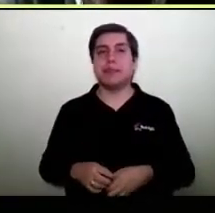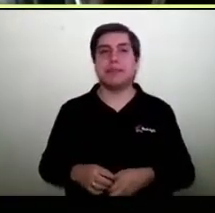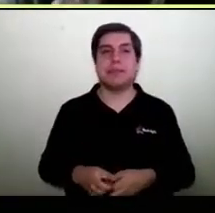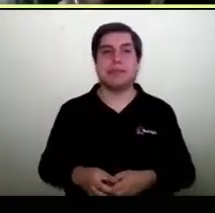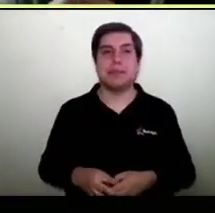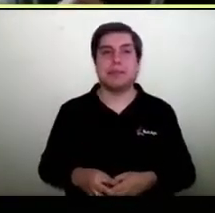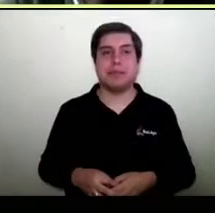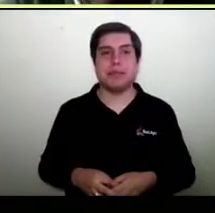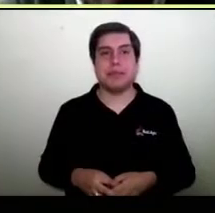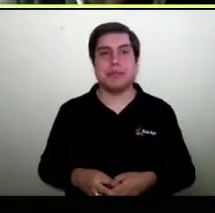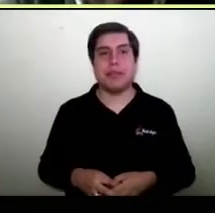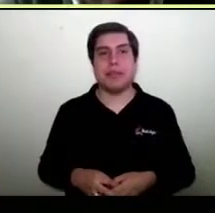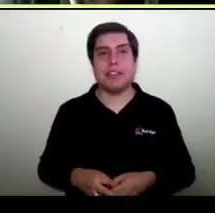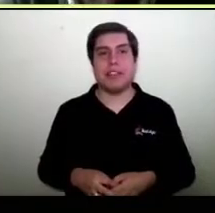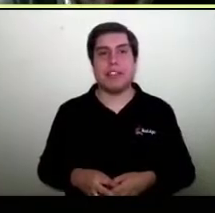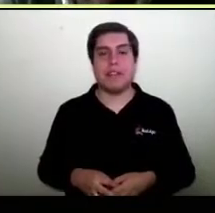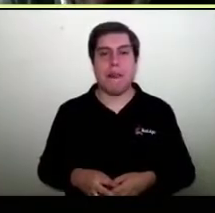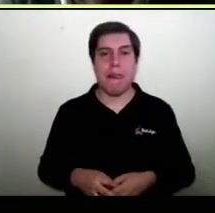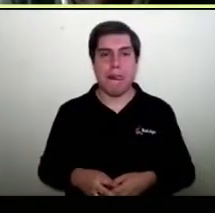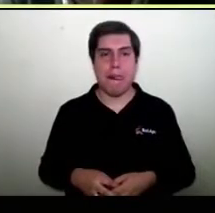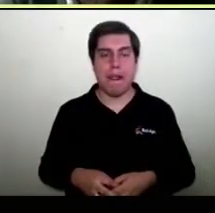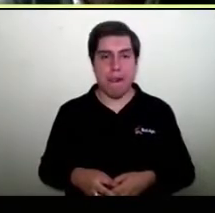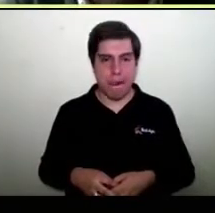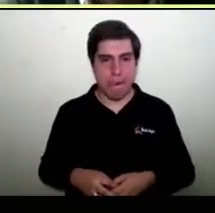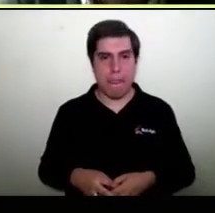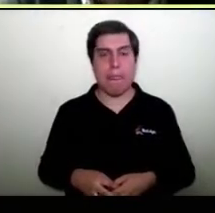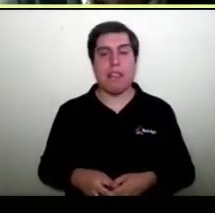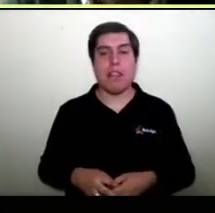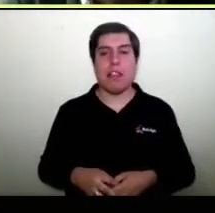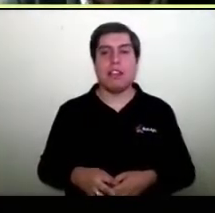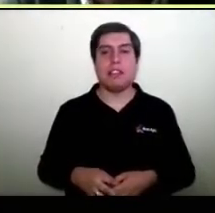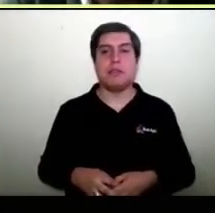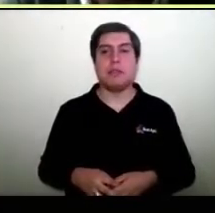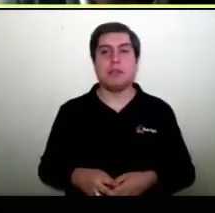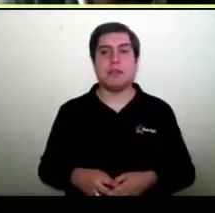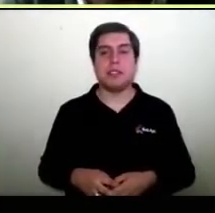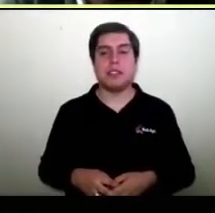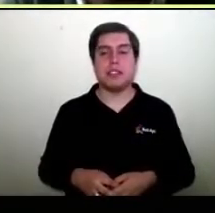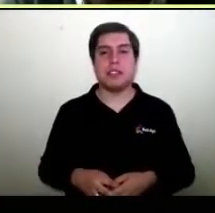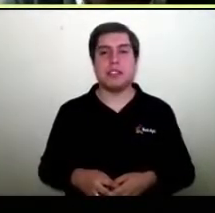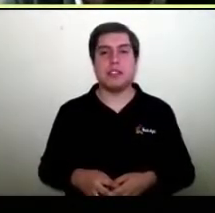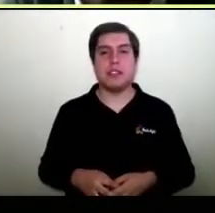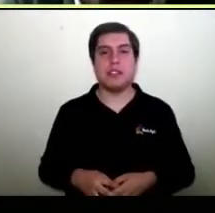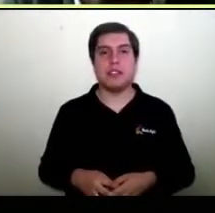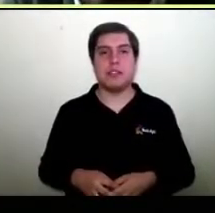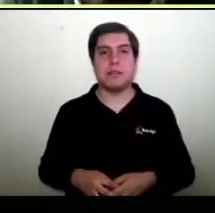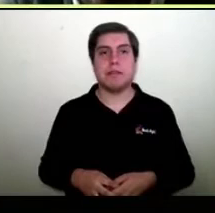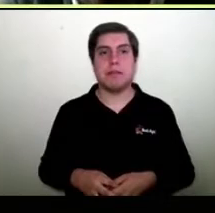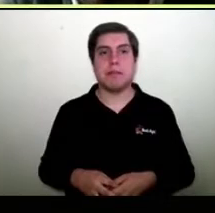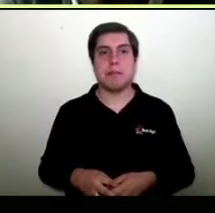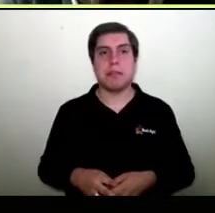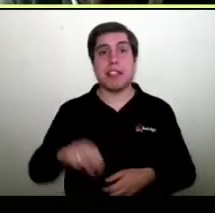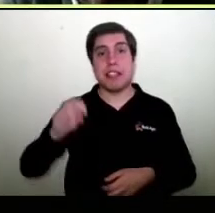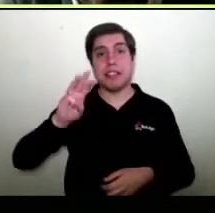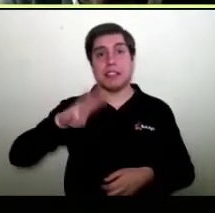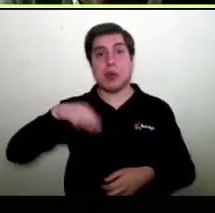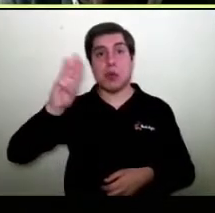Vamos ahora a lo que era la charla y concentrémonos unos minutos en ventajas de un mall virtual.